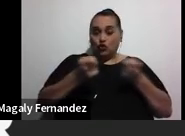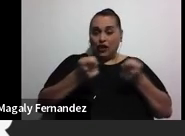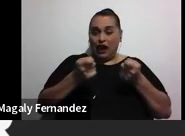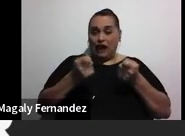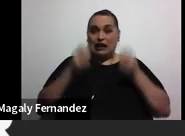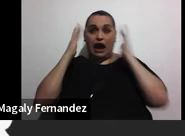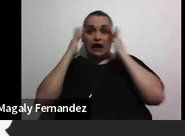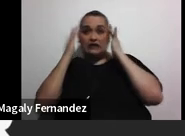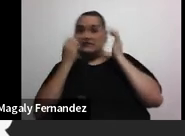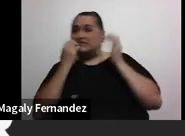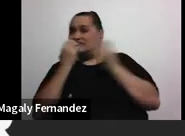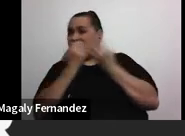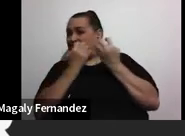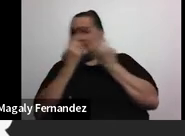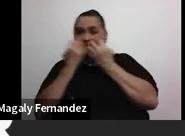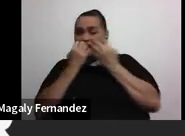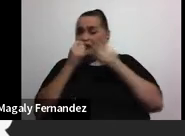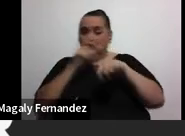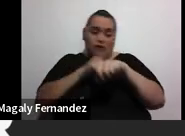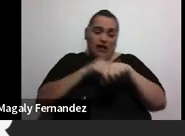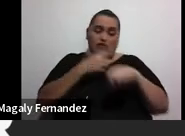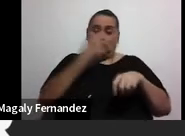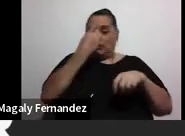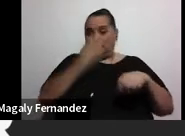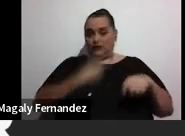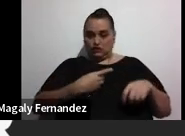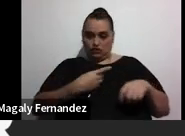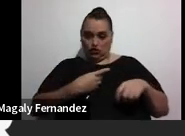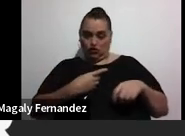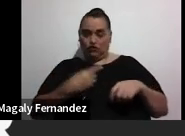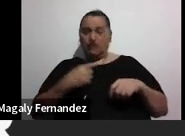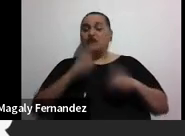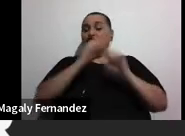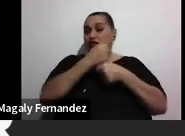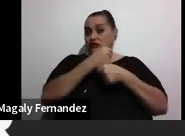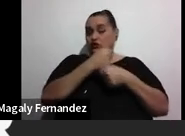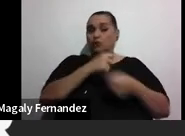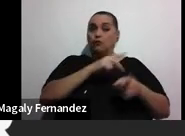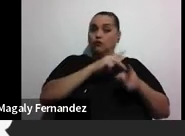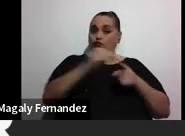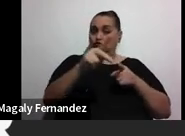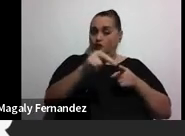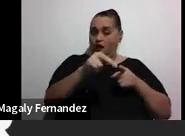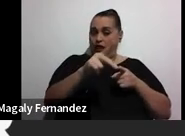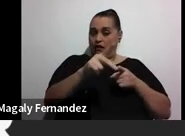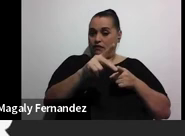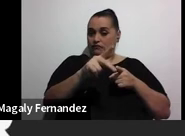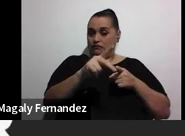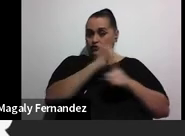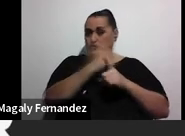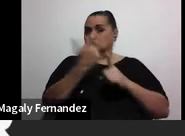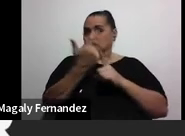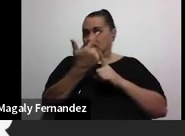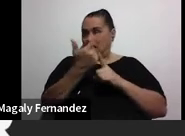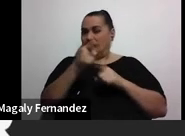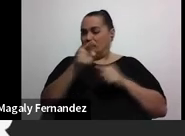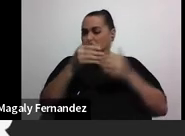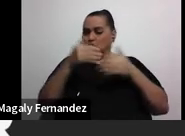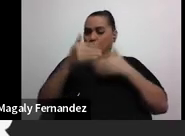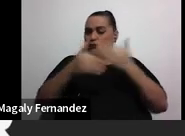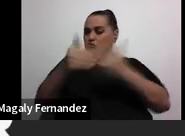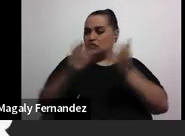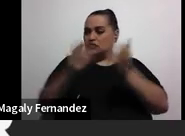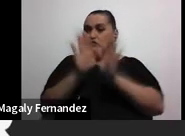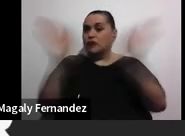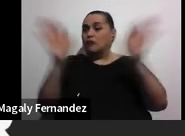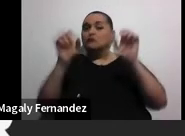depresión y realización personal y profesional. Muy interesante. Estos son procesos amplios que tienen muchas cosas que se pueden cambiar.